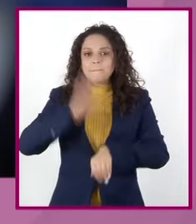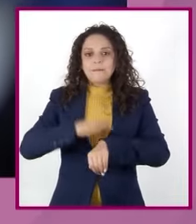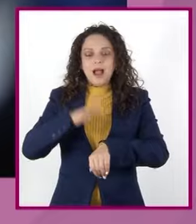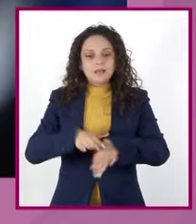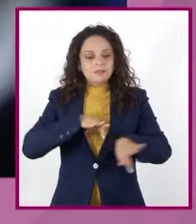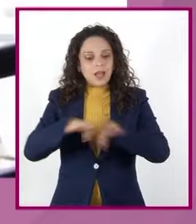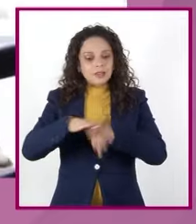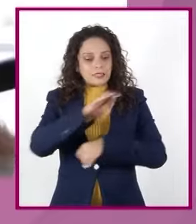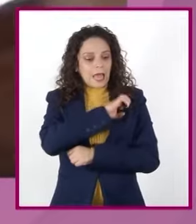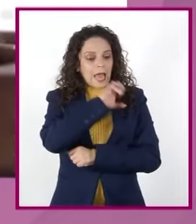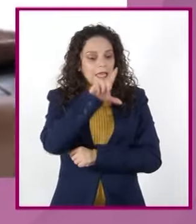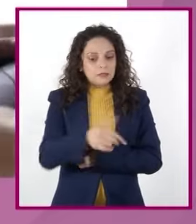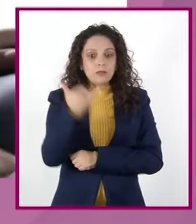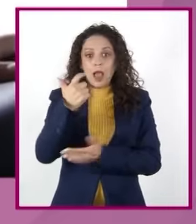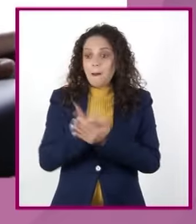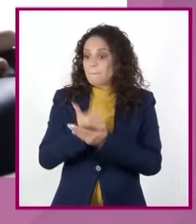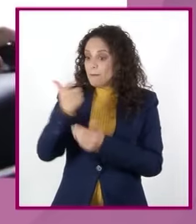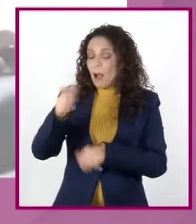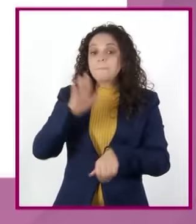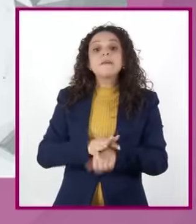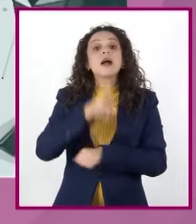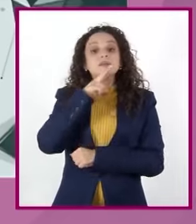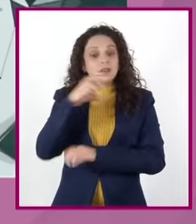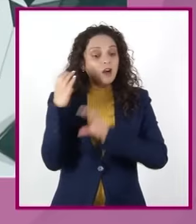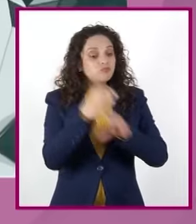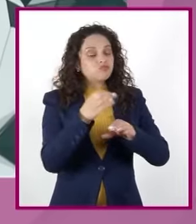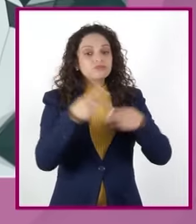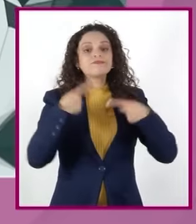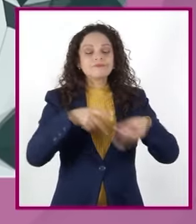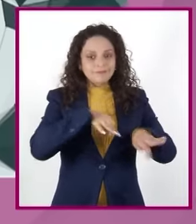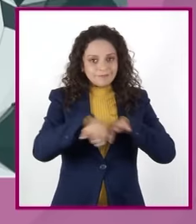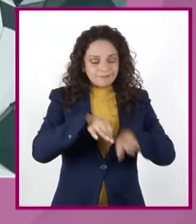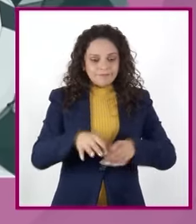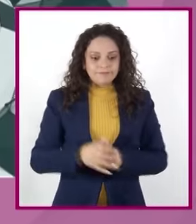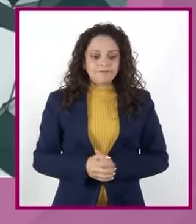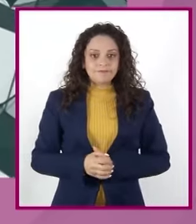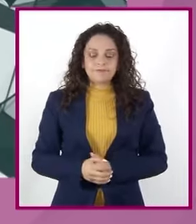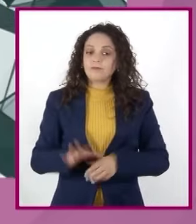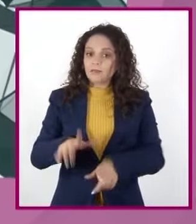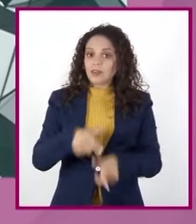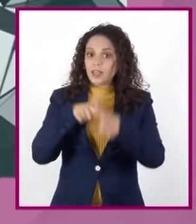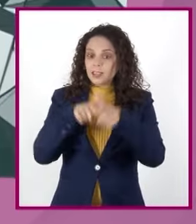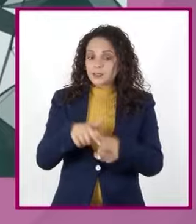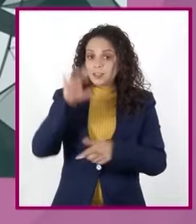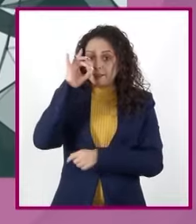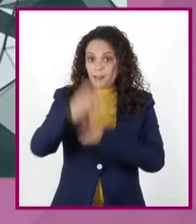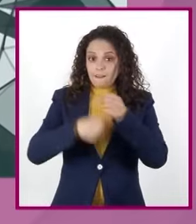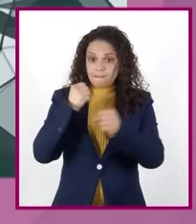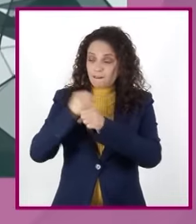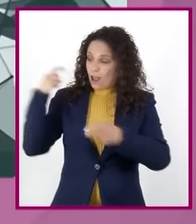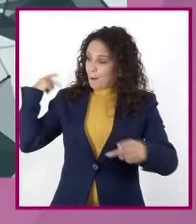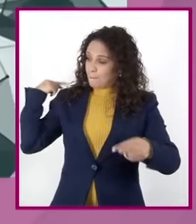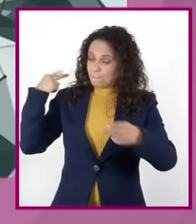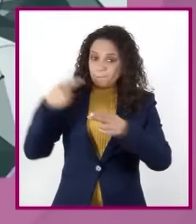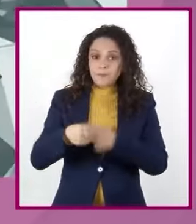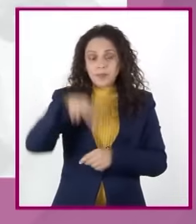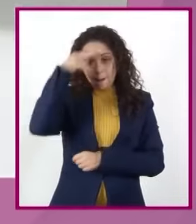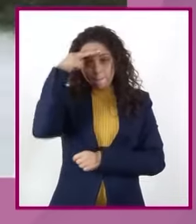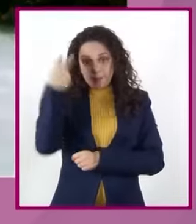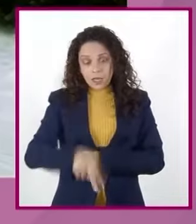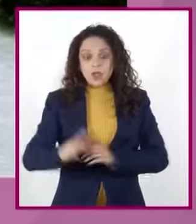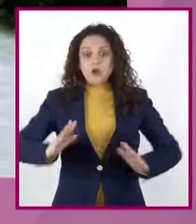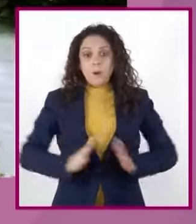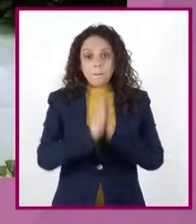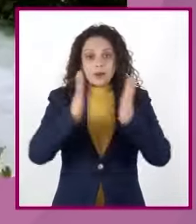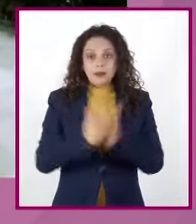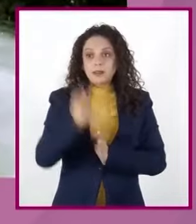y mejor remunerados Desde hace 30 años, México participa en el Protocolo de Montreal